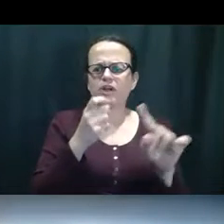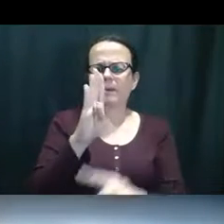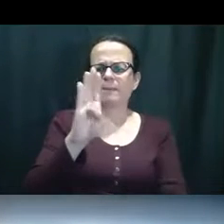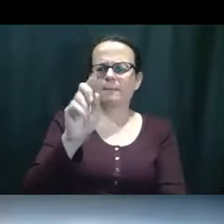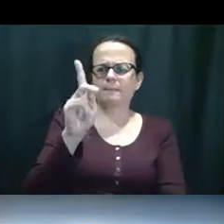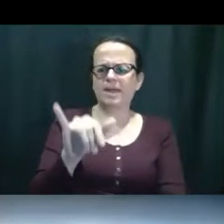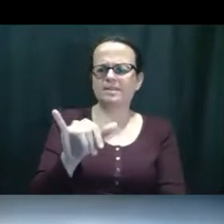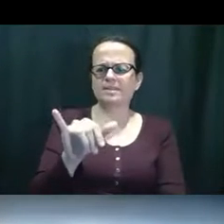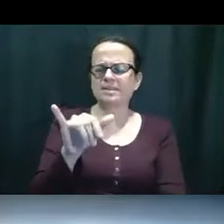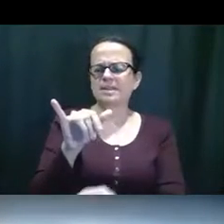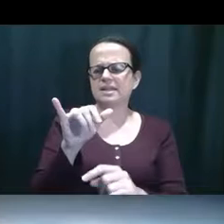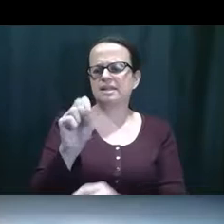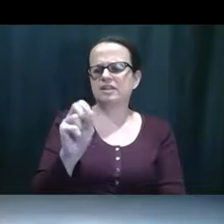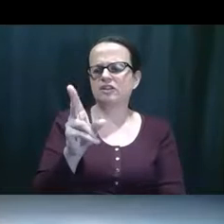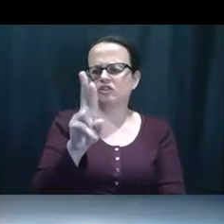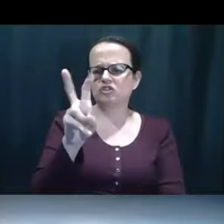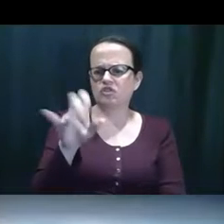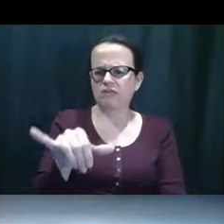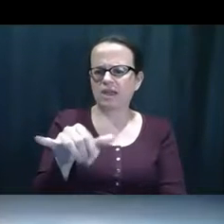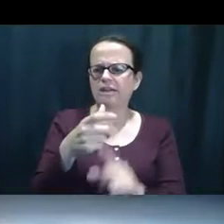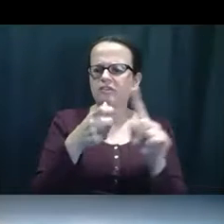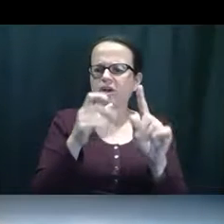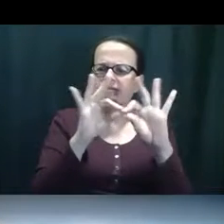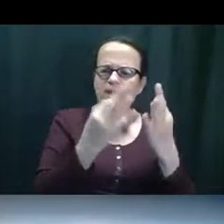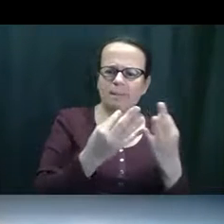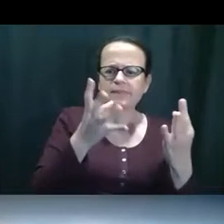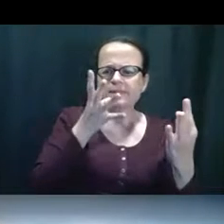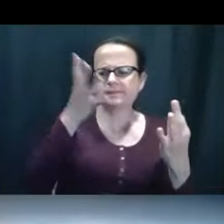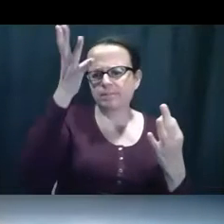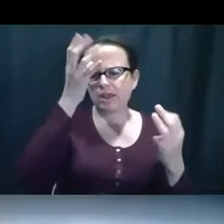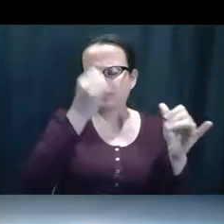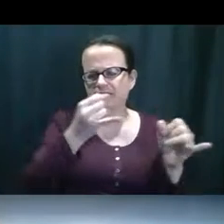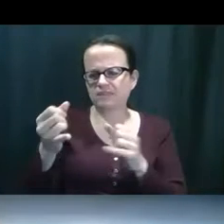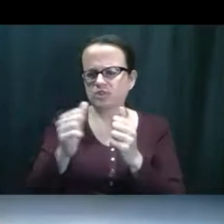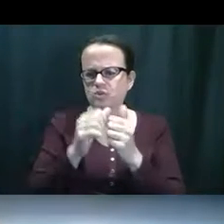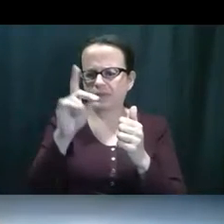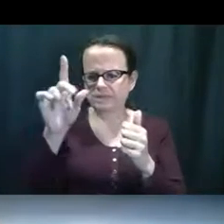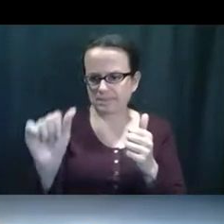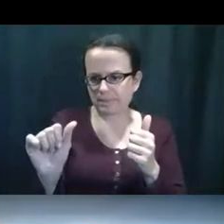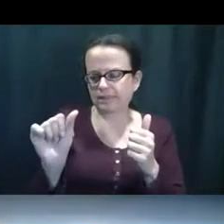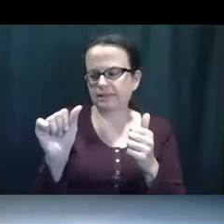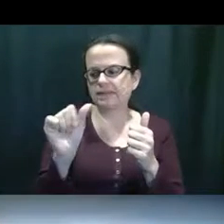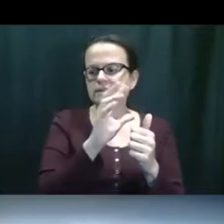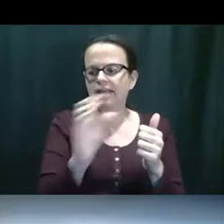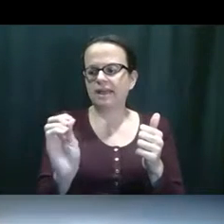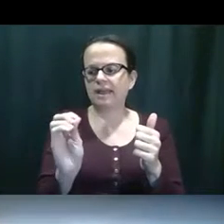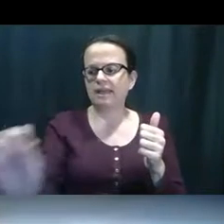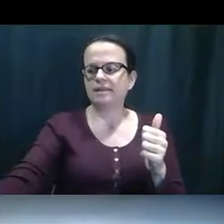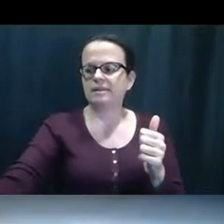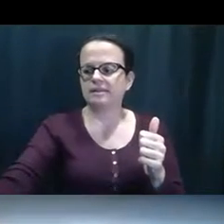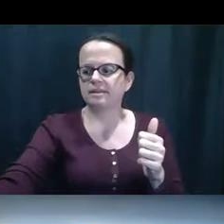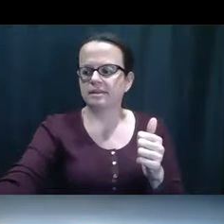desde Betsy que en la encuesta de las cosas que nos hemos escuchado de de los de las familias o padres,